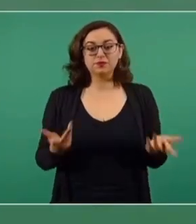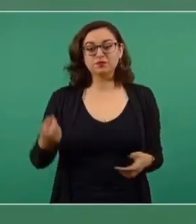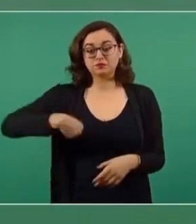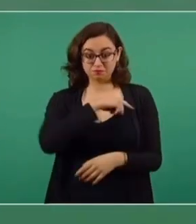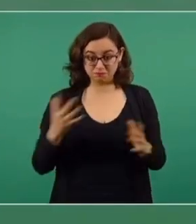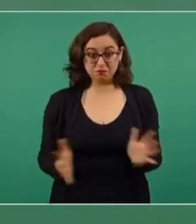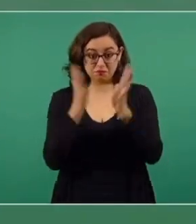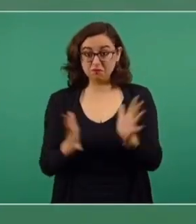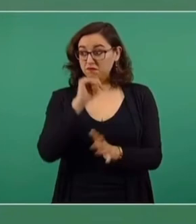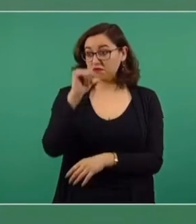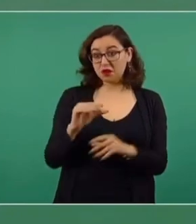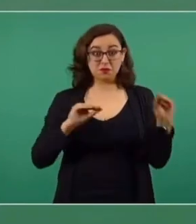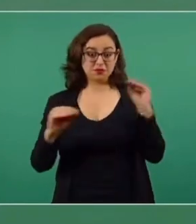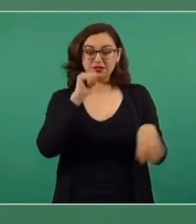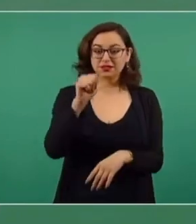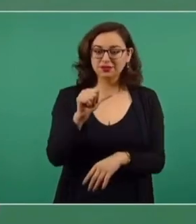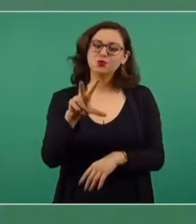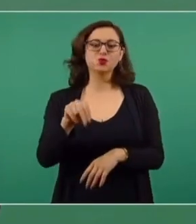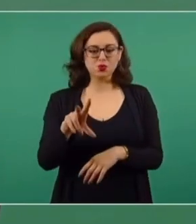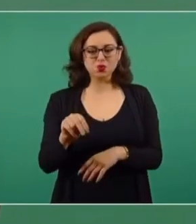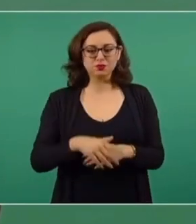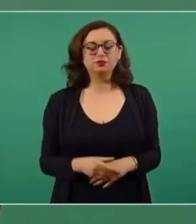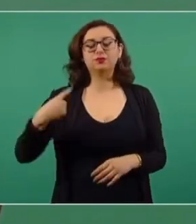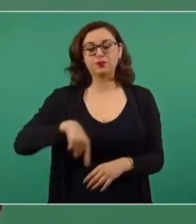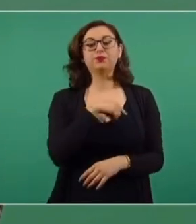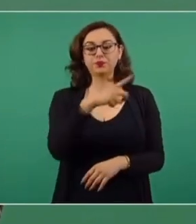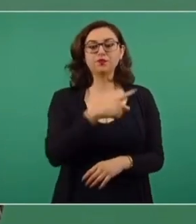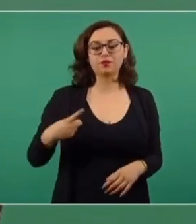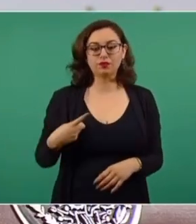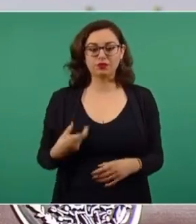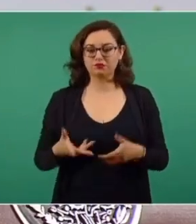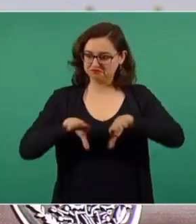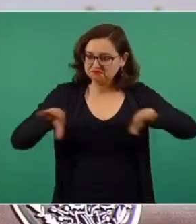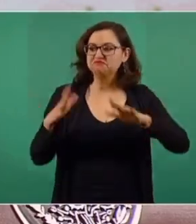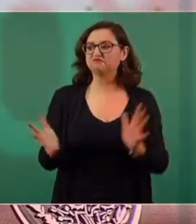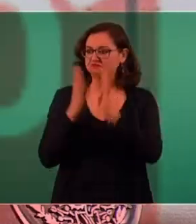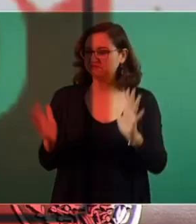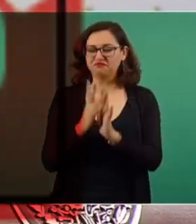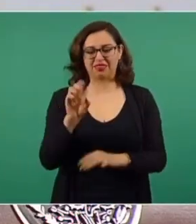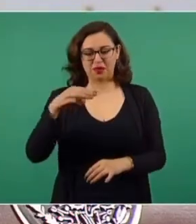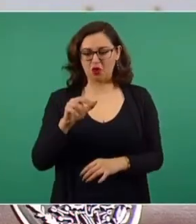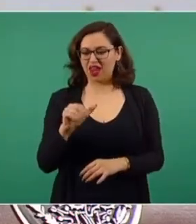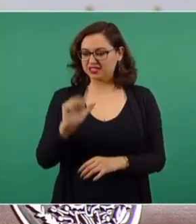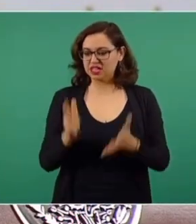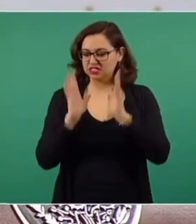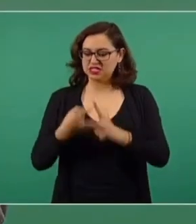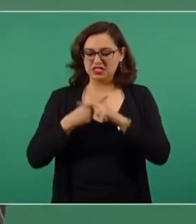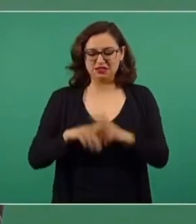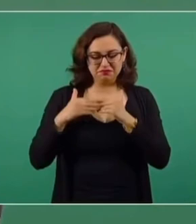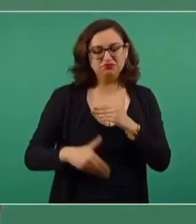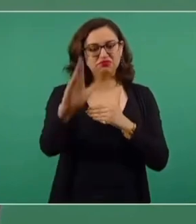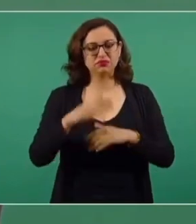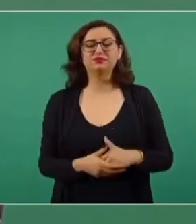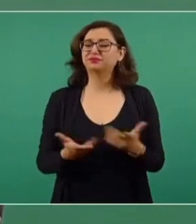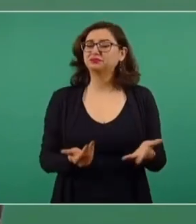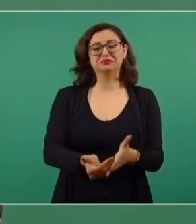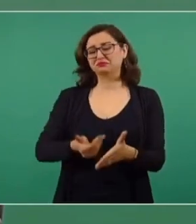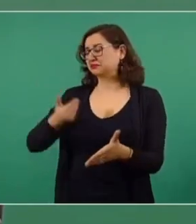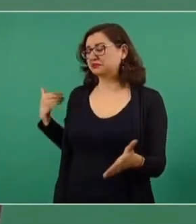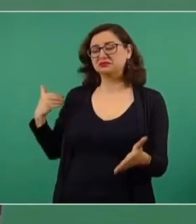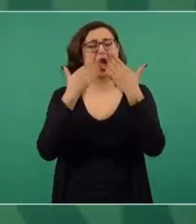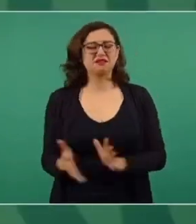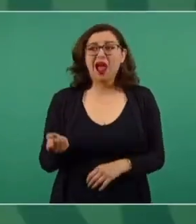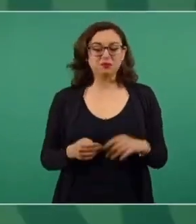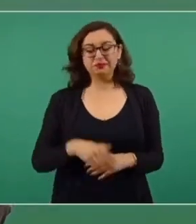nos quedemos sin participar. Tenemos que establecer la democracia en el país. Nunca ha habido democracia en México, en muy pocos